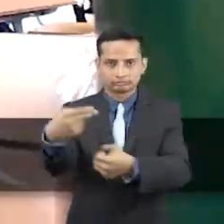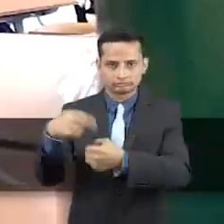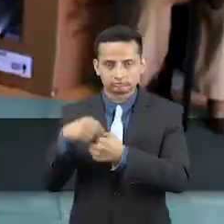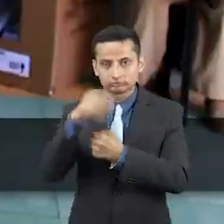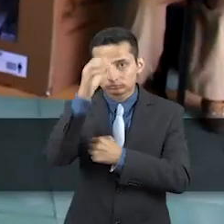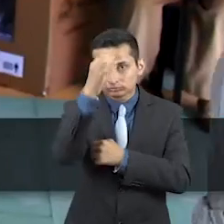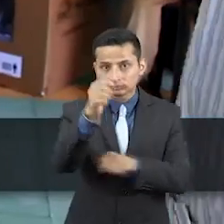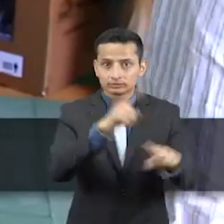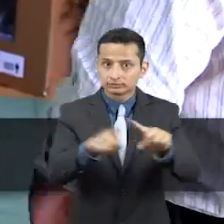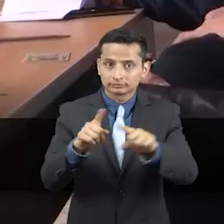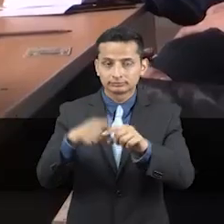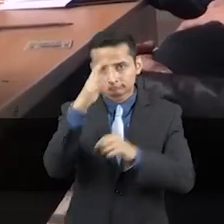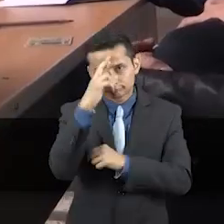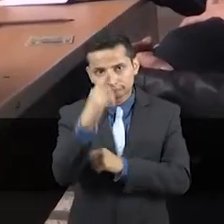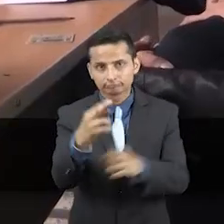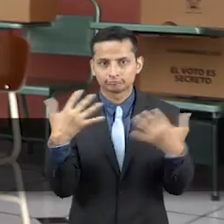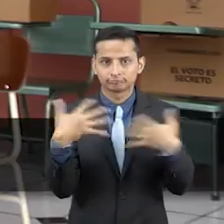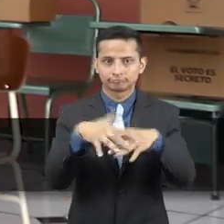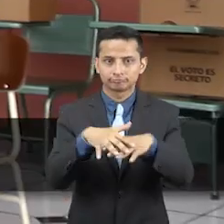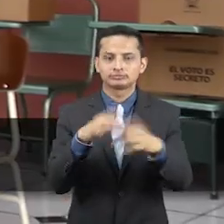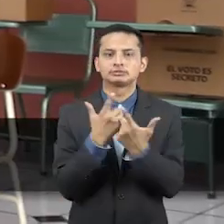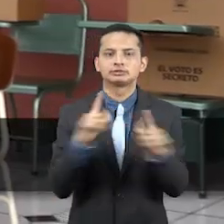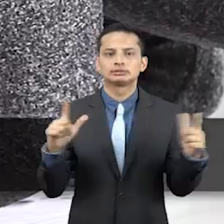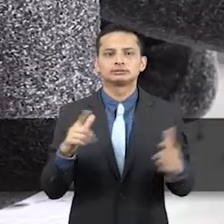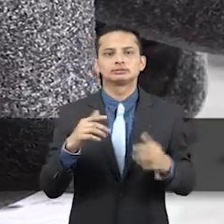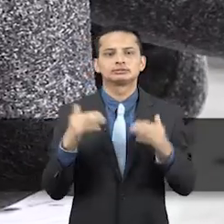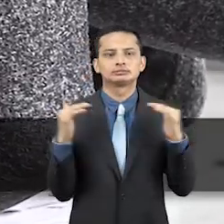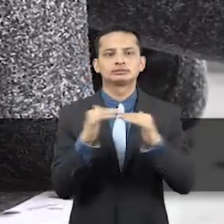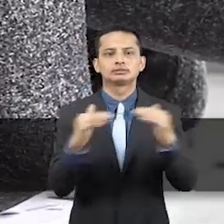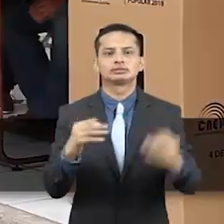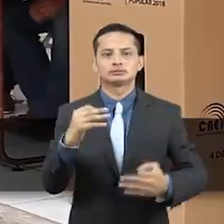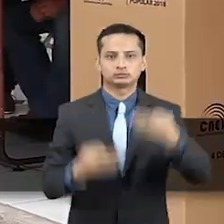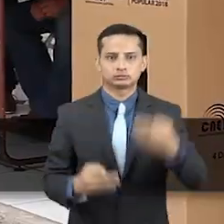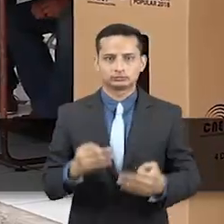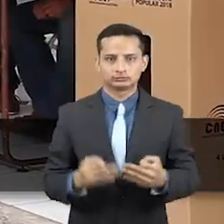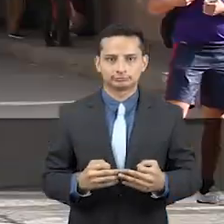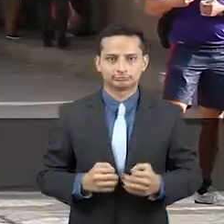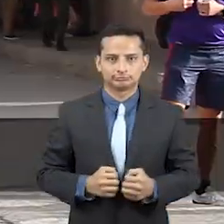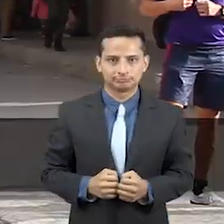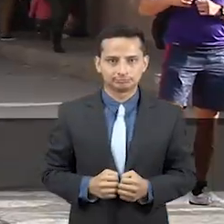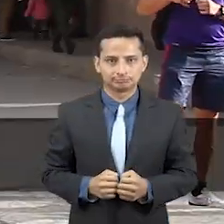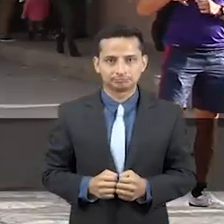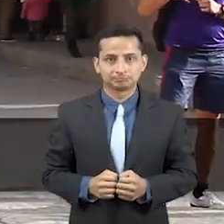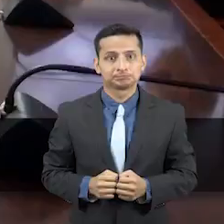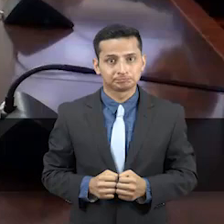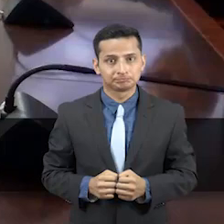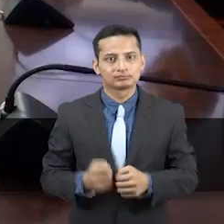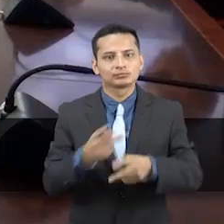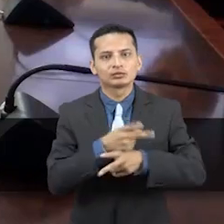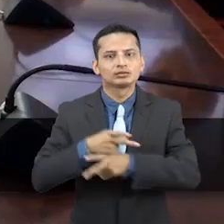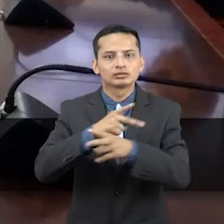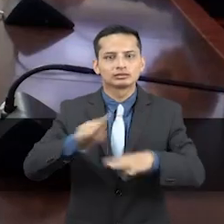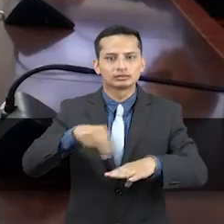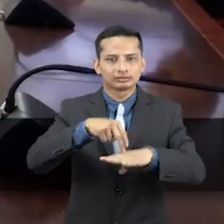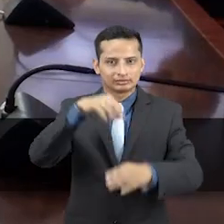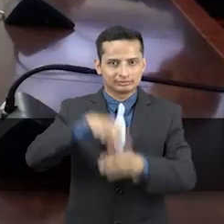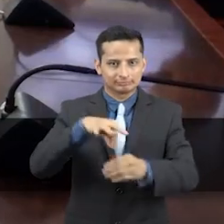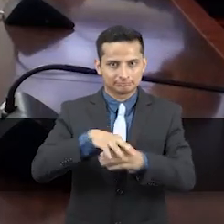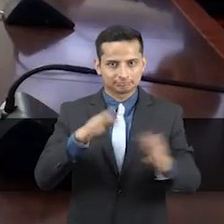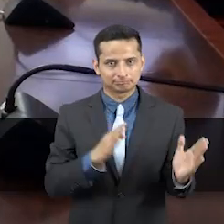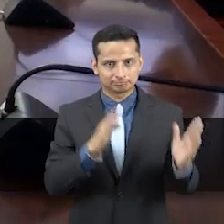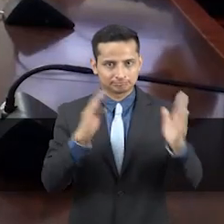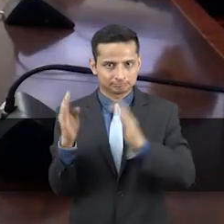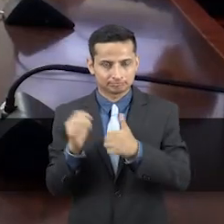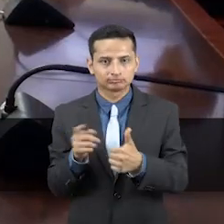paritaria, intercultural, libre, democrática y justa para elegir y ser elegidos. El Consejo Nacional Electoral